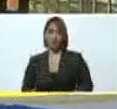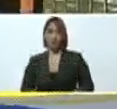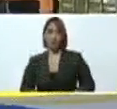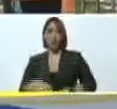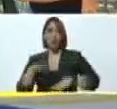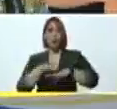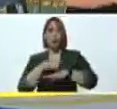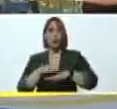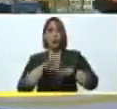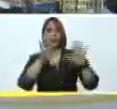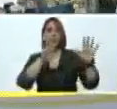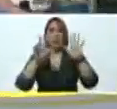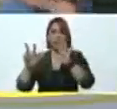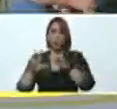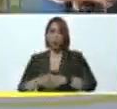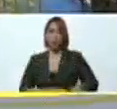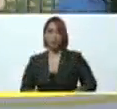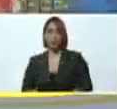Jueves, 18.